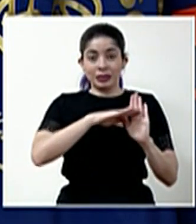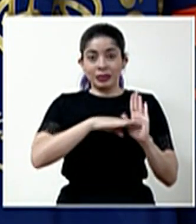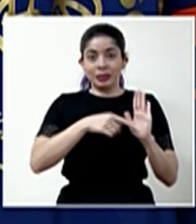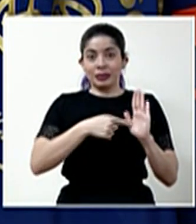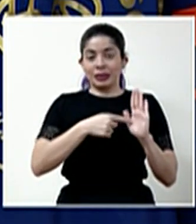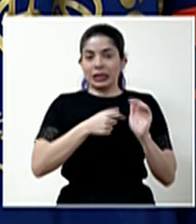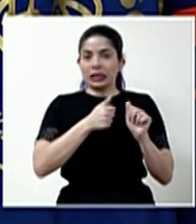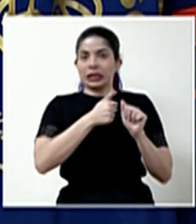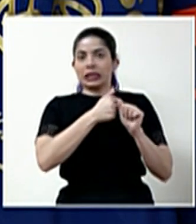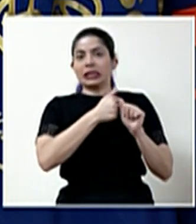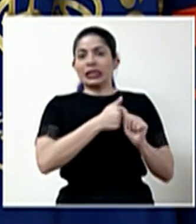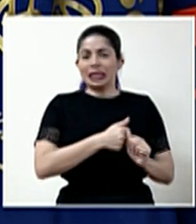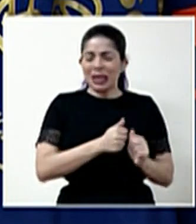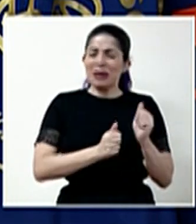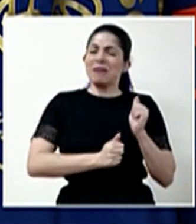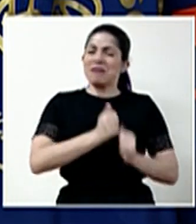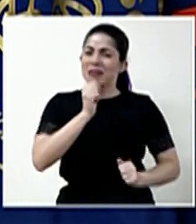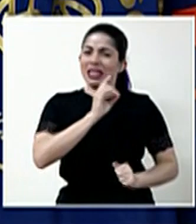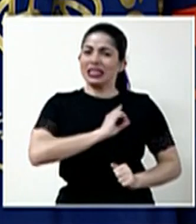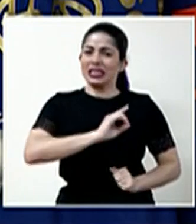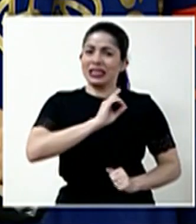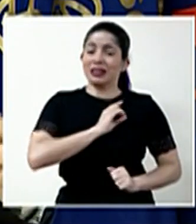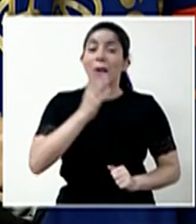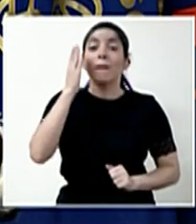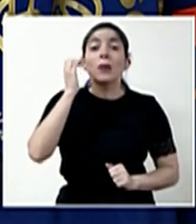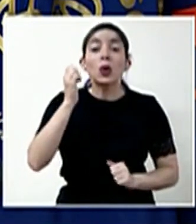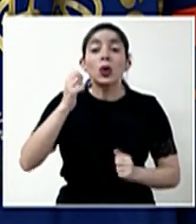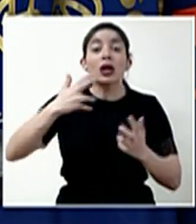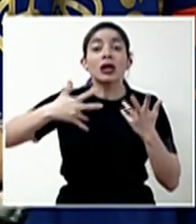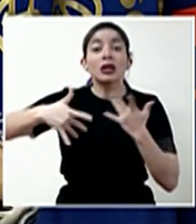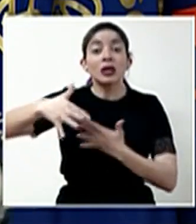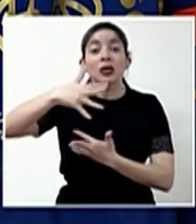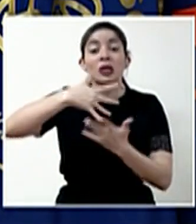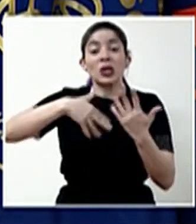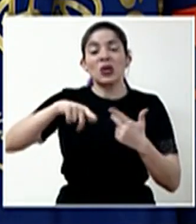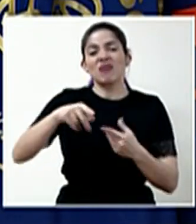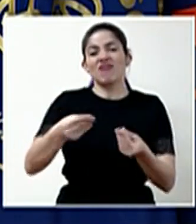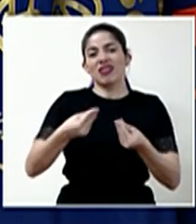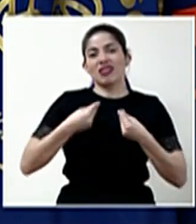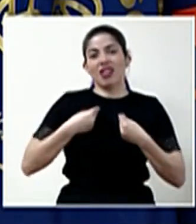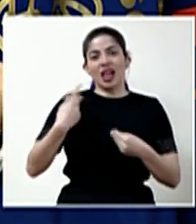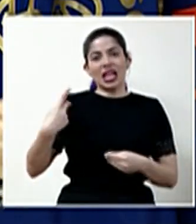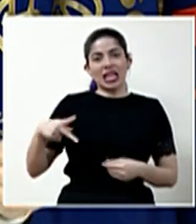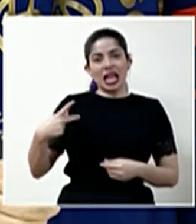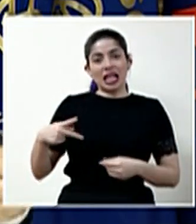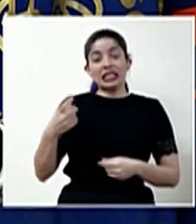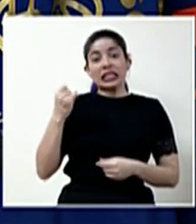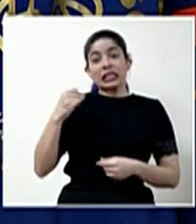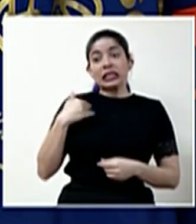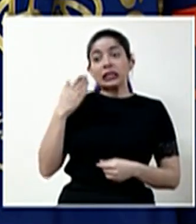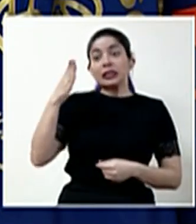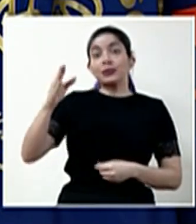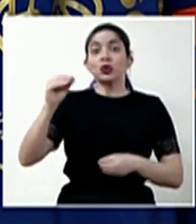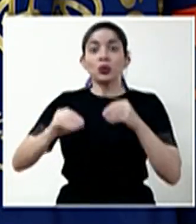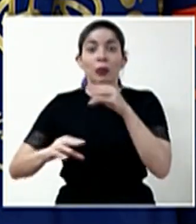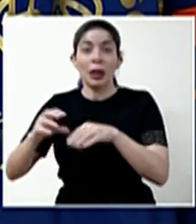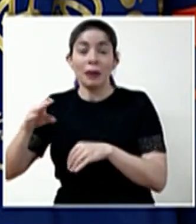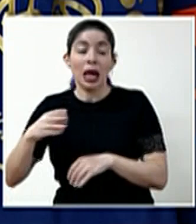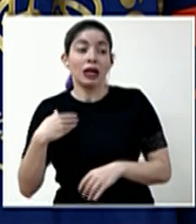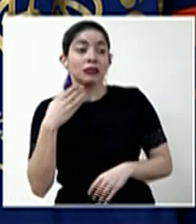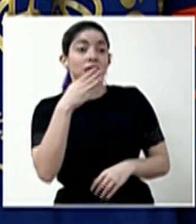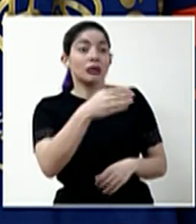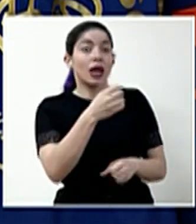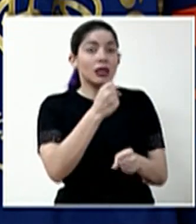con aún mayor disciplina, porque el movimiento es lo que nos expone al riesgo. Si vamos al supermercado, si vamos al